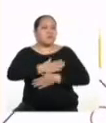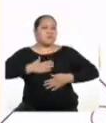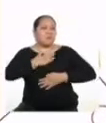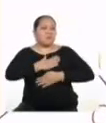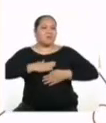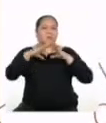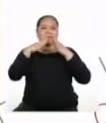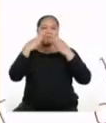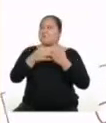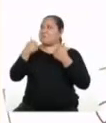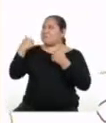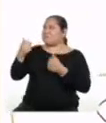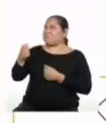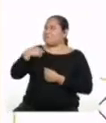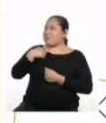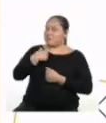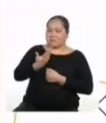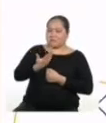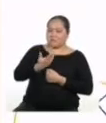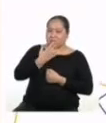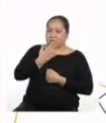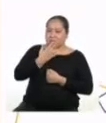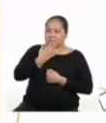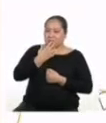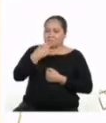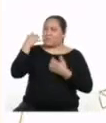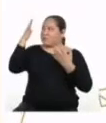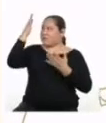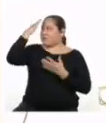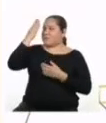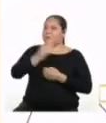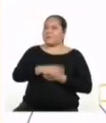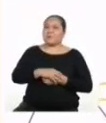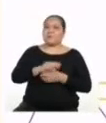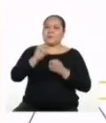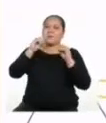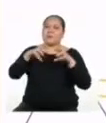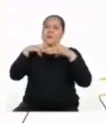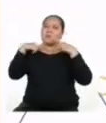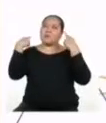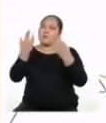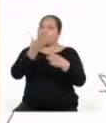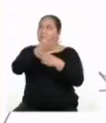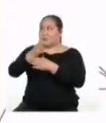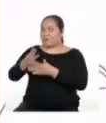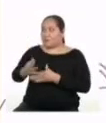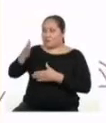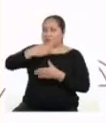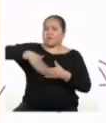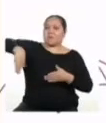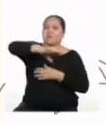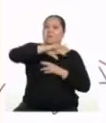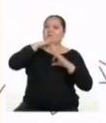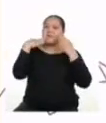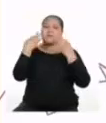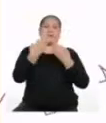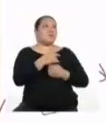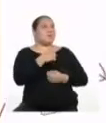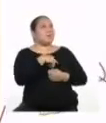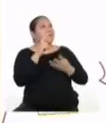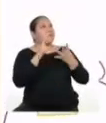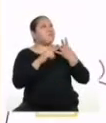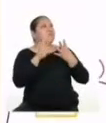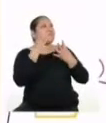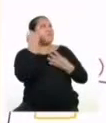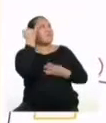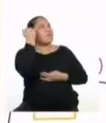familiar. Buena, yo sigo. Ya sé, tener sesiones para compartir todos en familia. Una